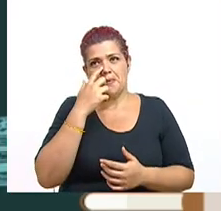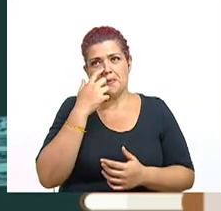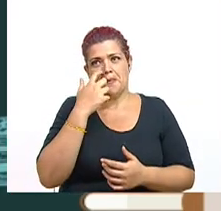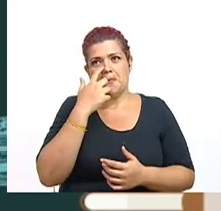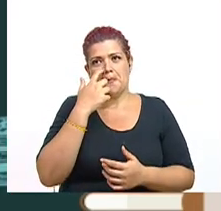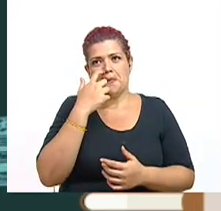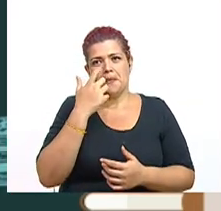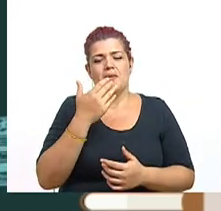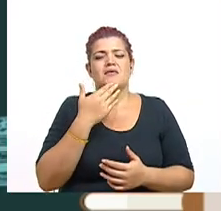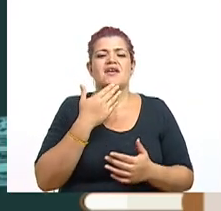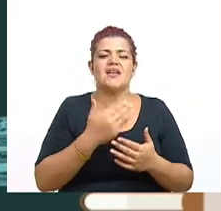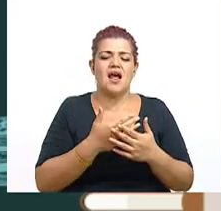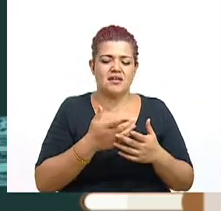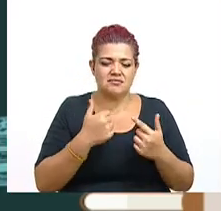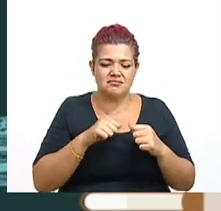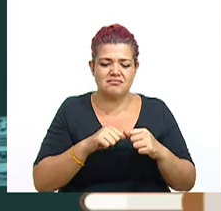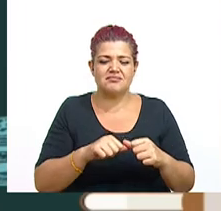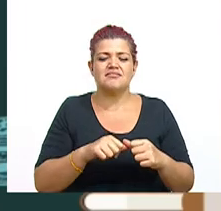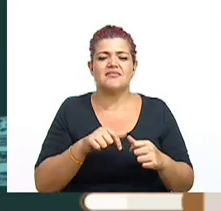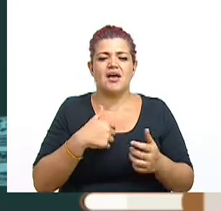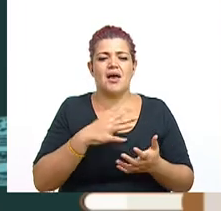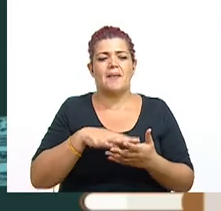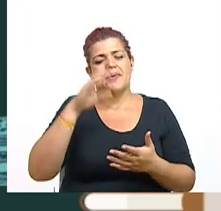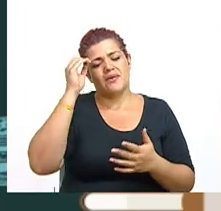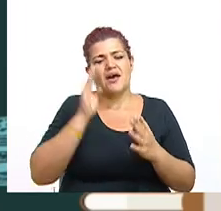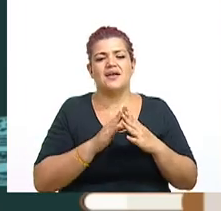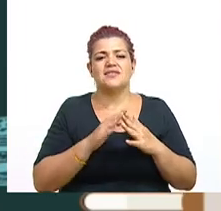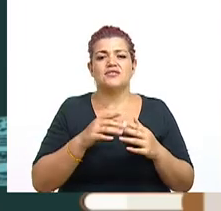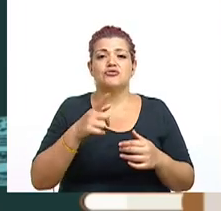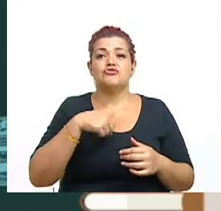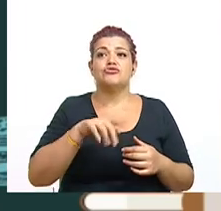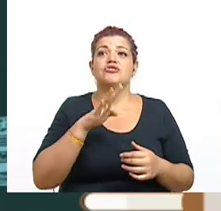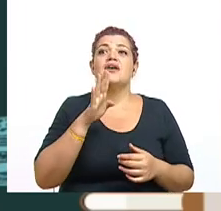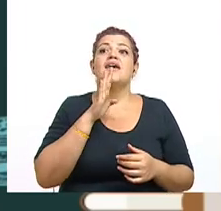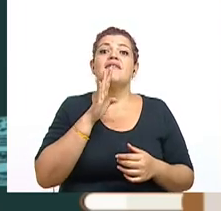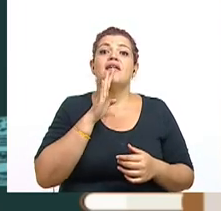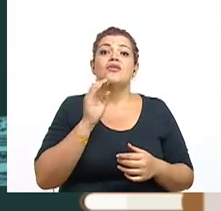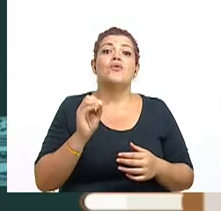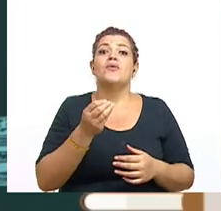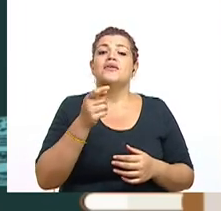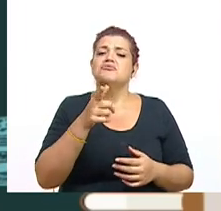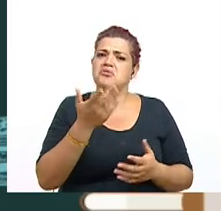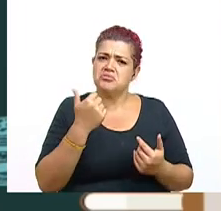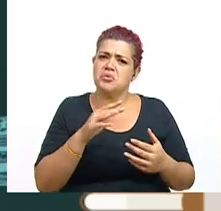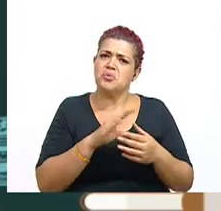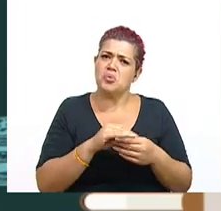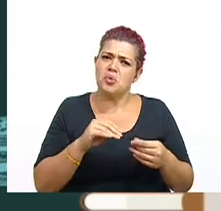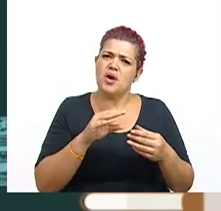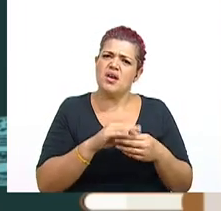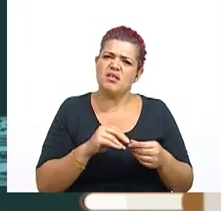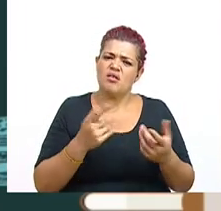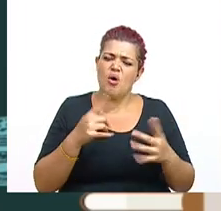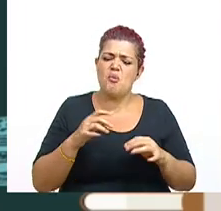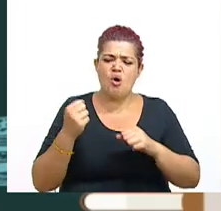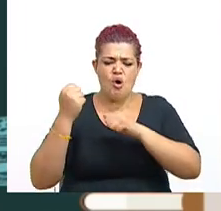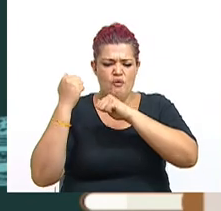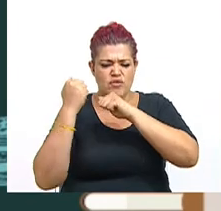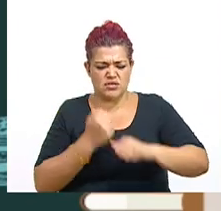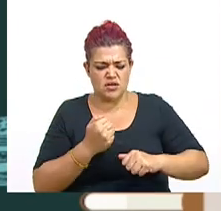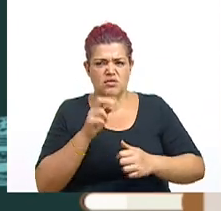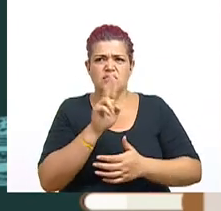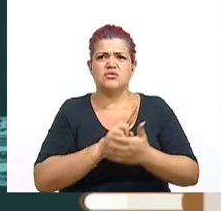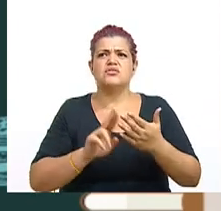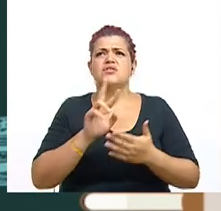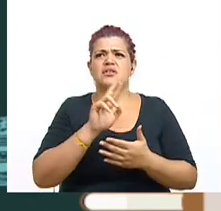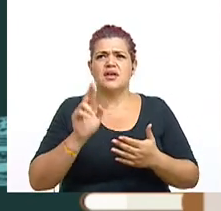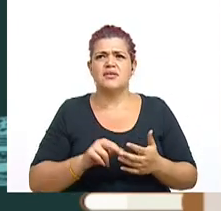Don Luis, muchas gracias por estar con nosotros aquí en Aprendo en Casa. Estamos hablando con las muchachas y los muchachos. Tal vez nos cuentan un poquito sobre la fundación de la Universidad de Costa Rica.